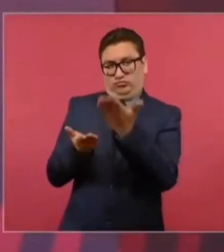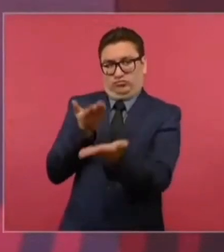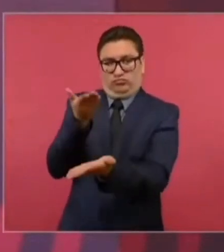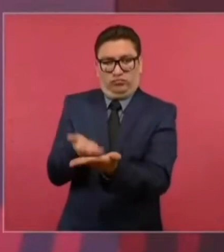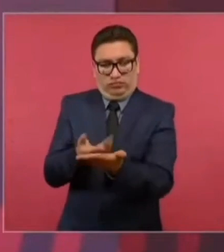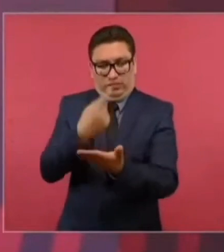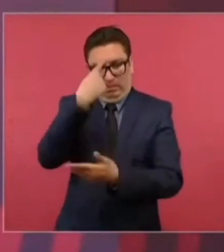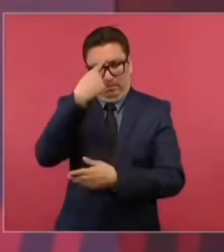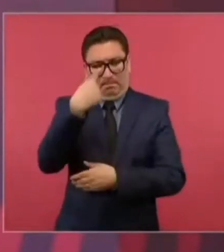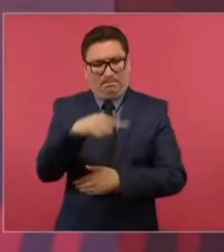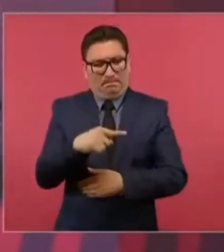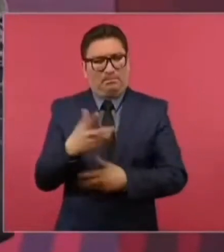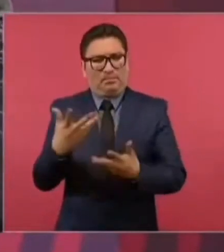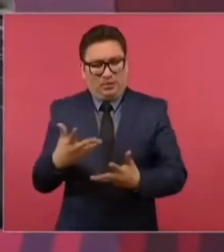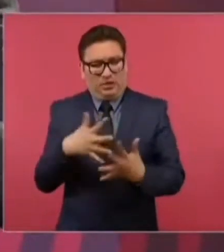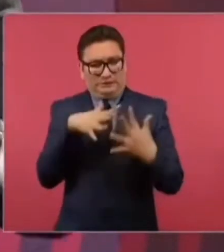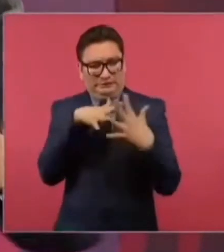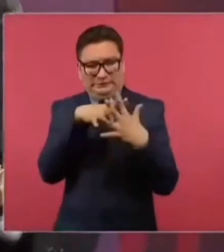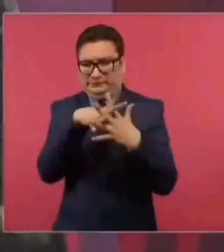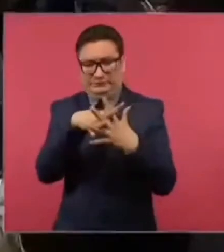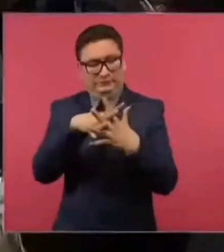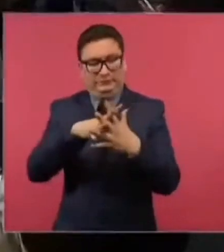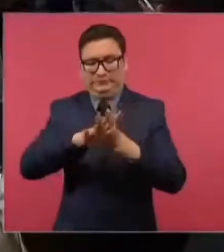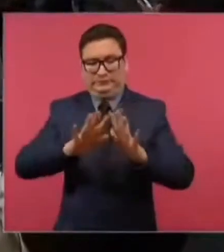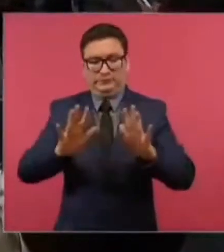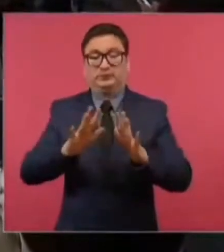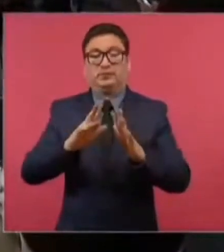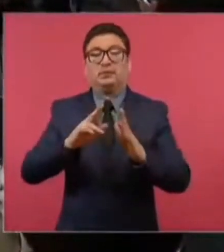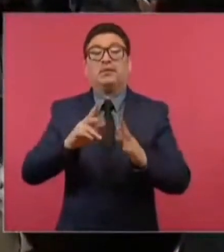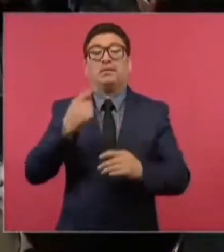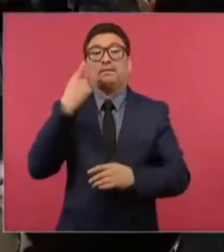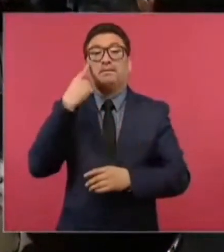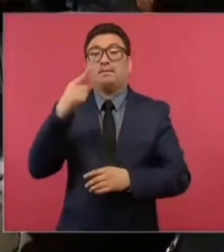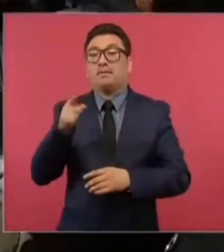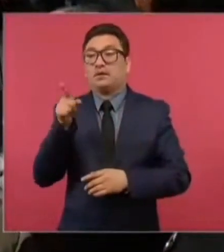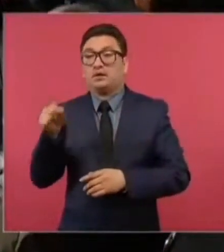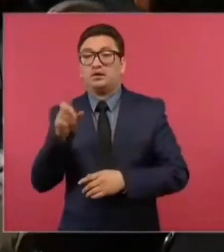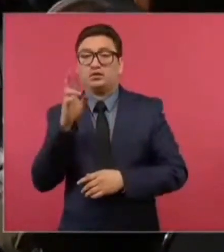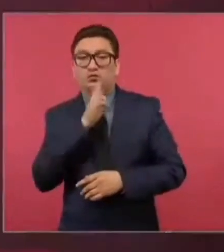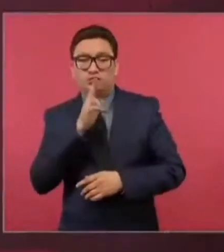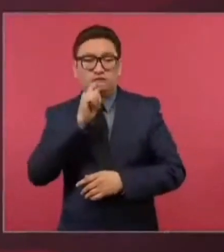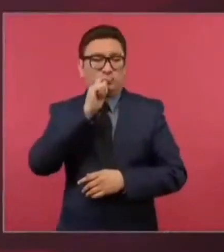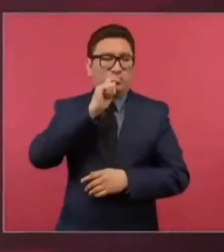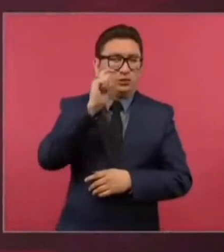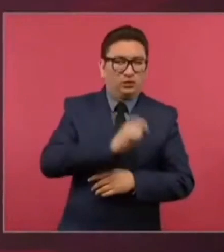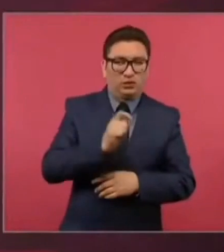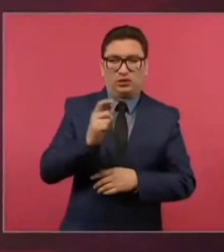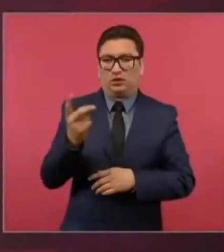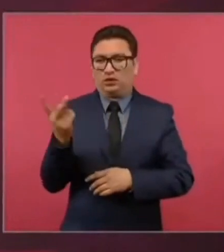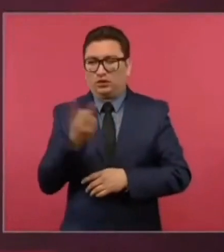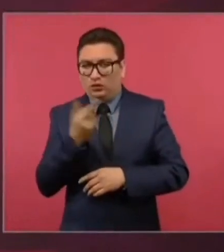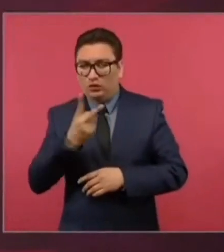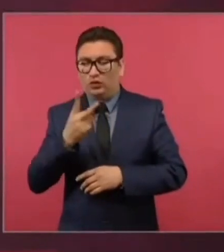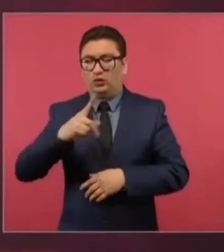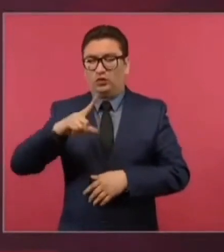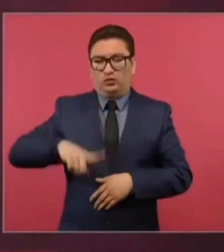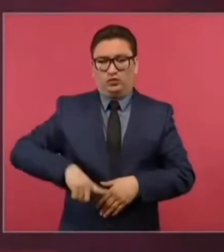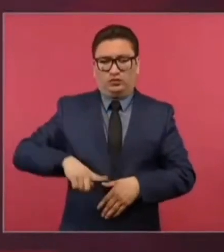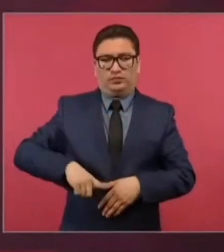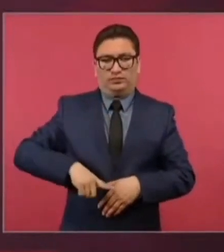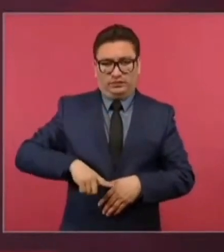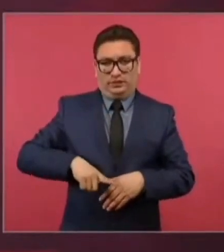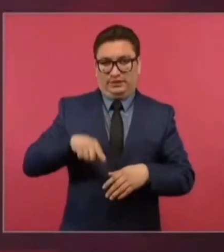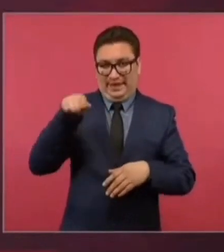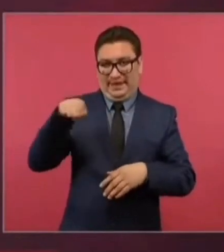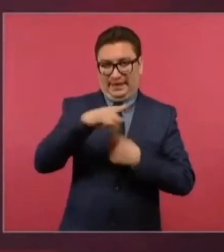para que intervengan con Rusia, con Ucrania, con los gobiernos de